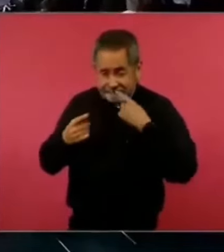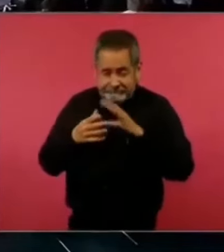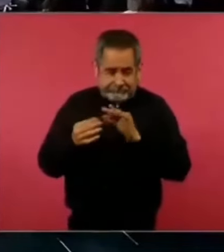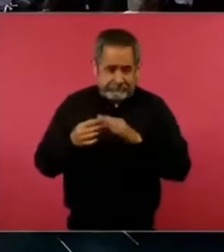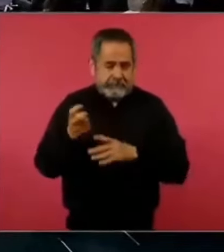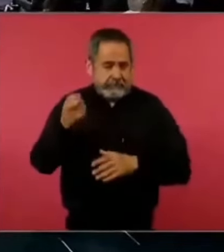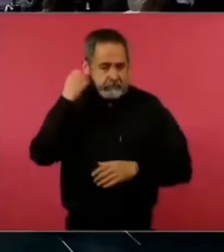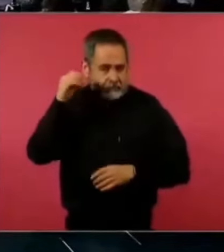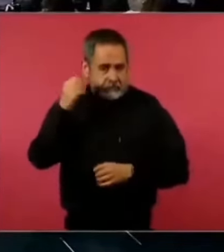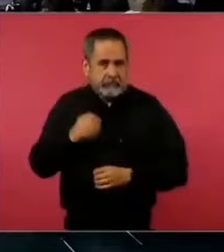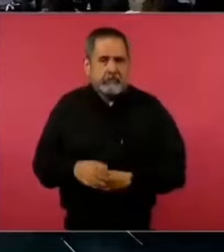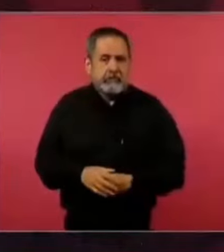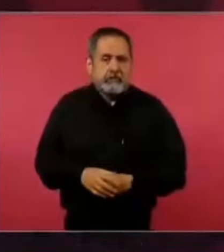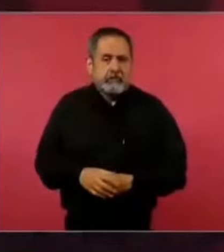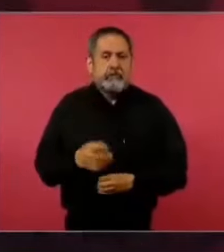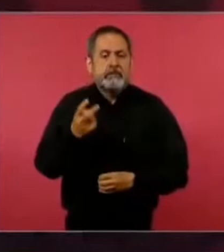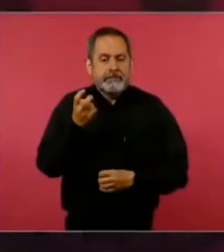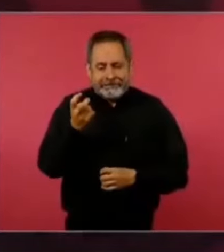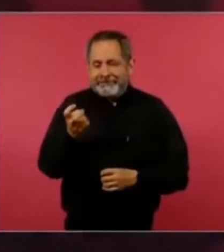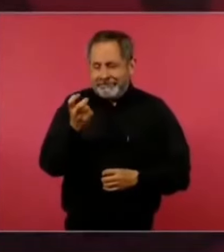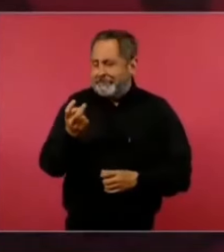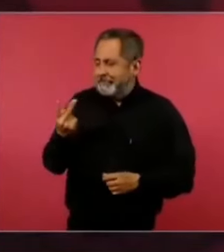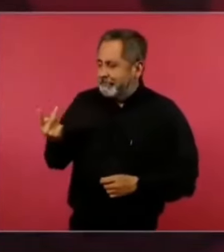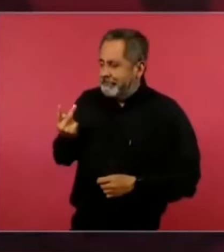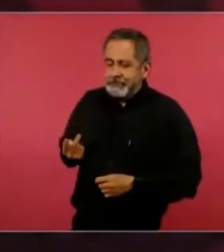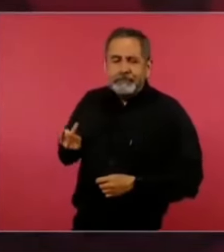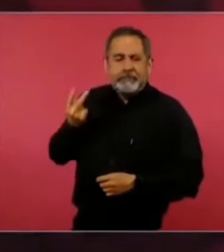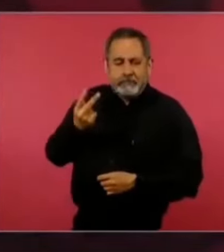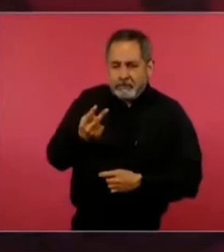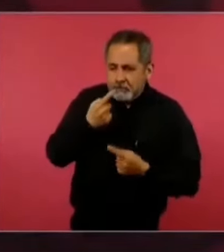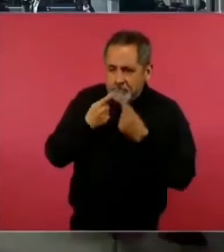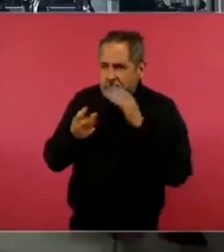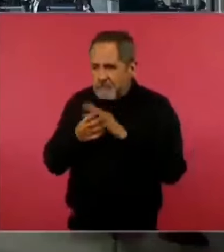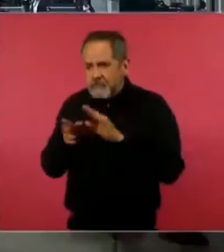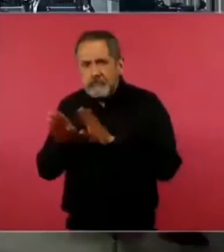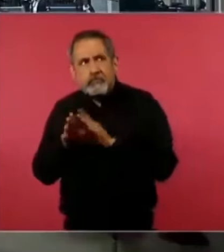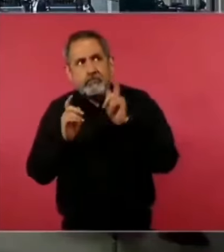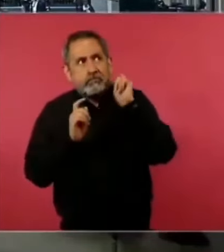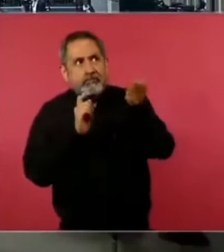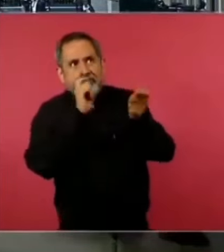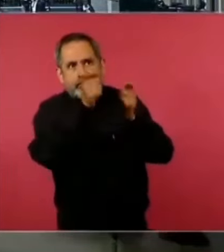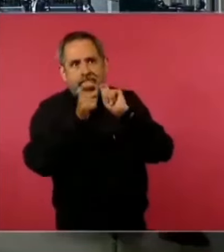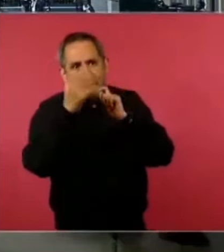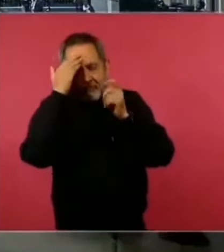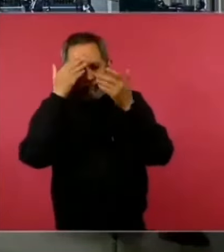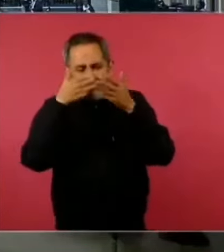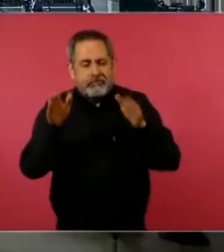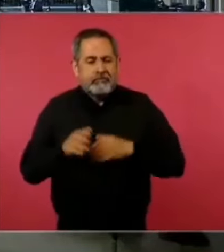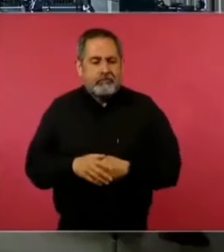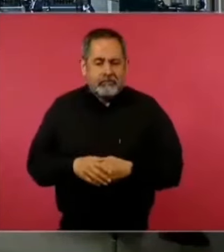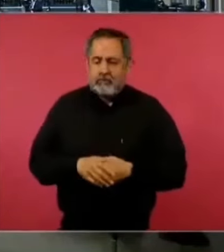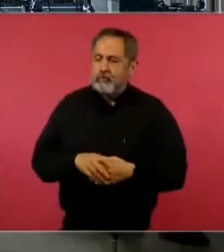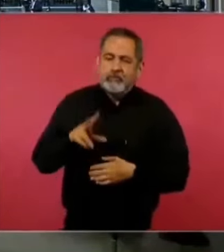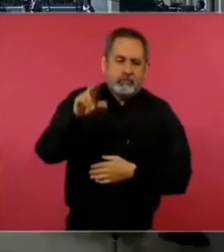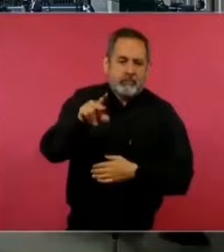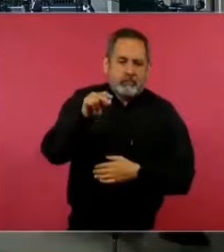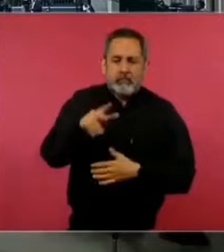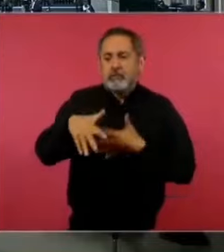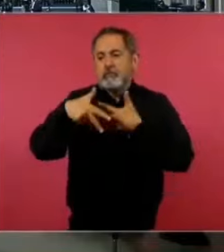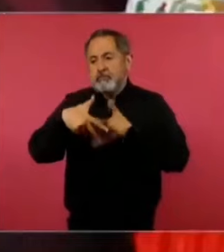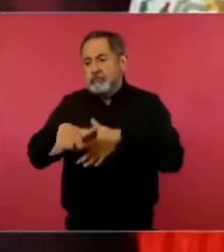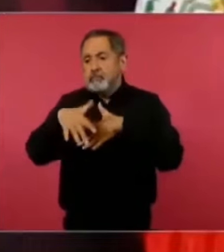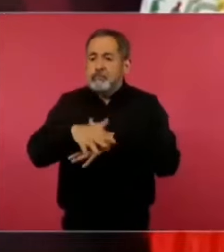Entonces, ese es el carácter de estas giras. No son propiamente mítines,